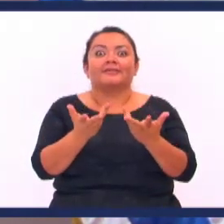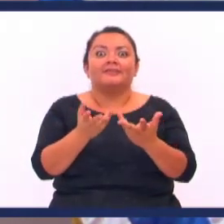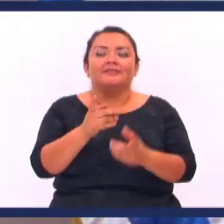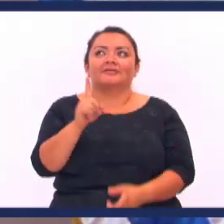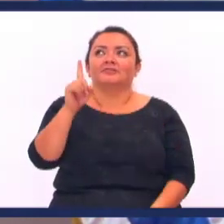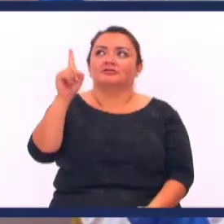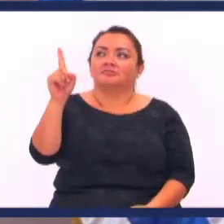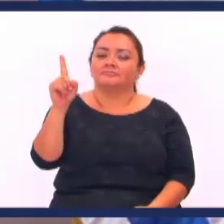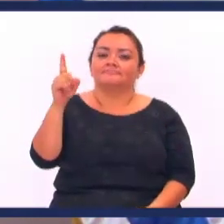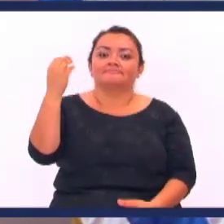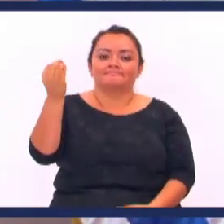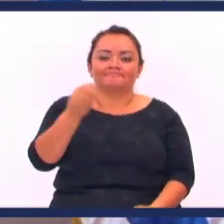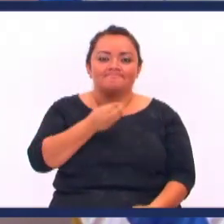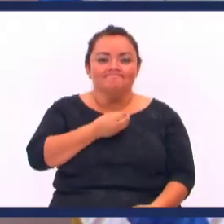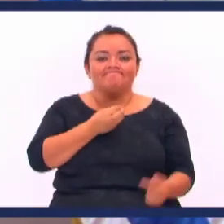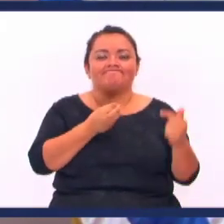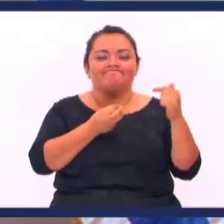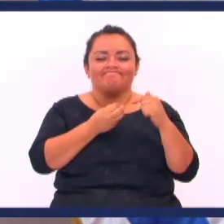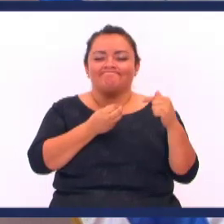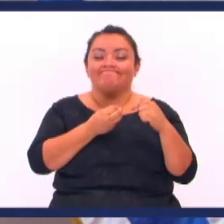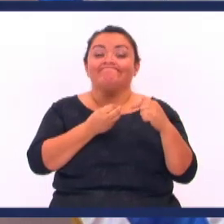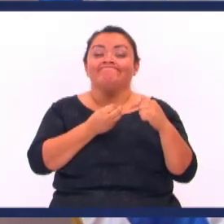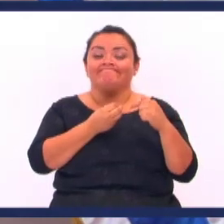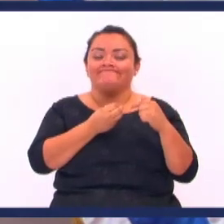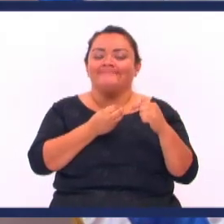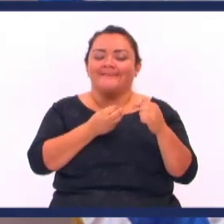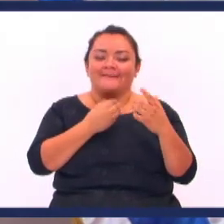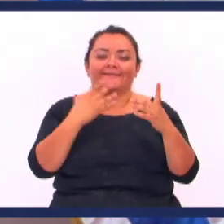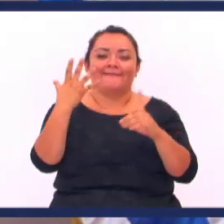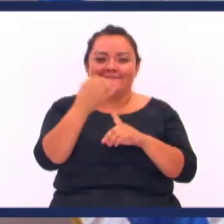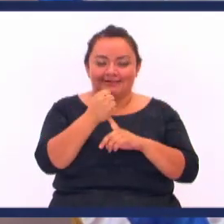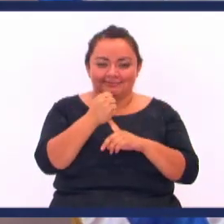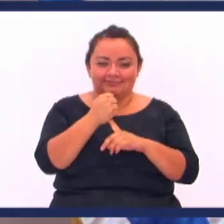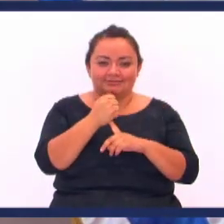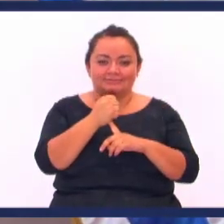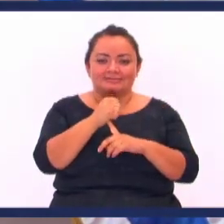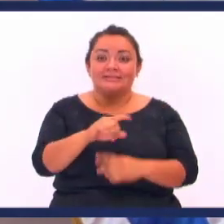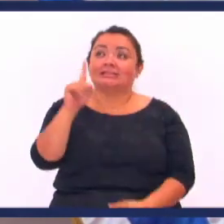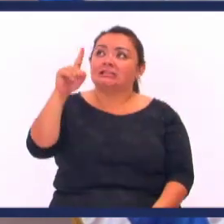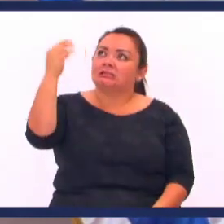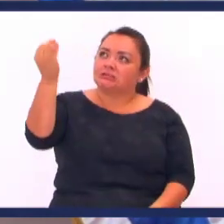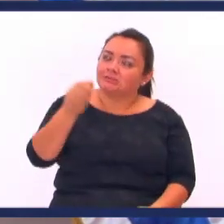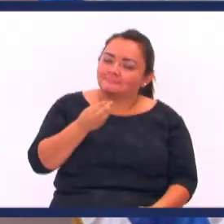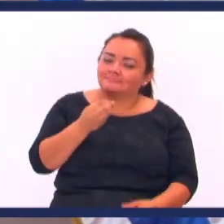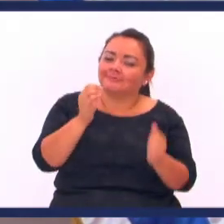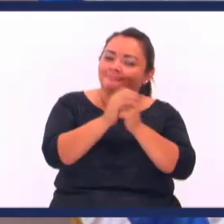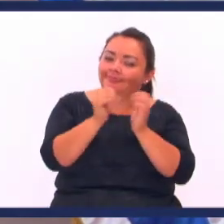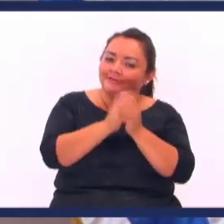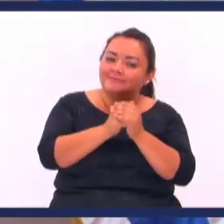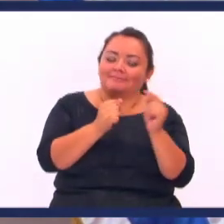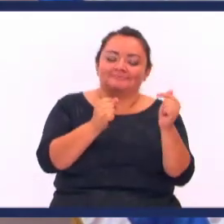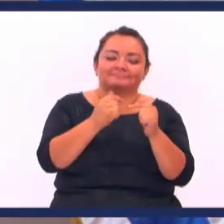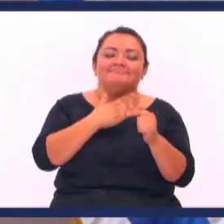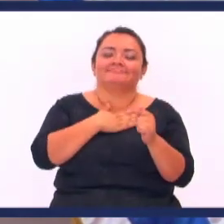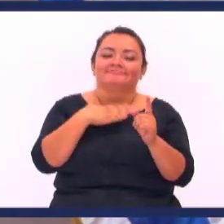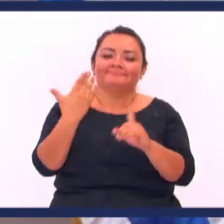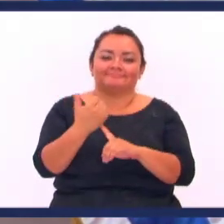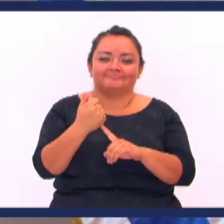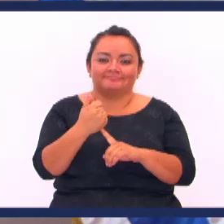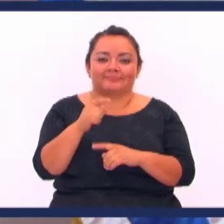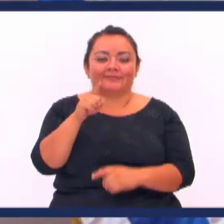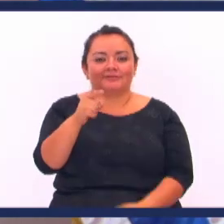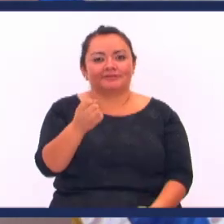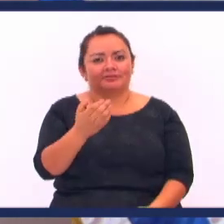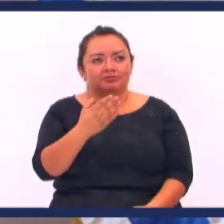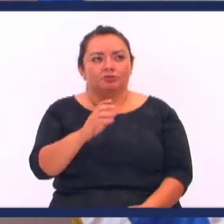si Dios Las mandó Tiene un propósito A ver Dígalo conmigo Si Dios Las mandó Tiene un propósito